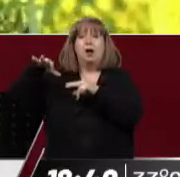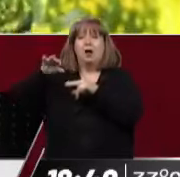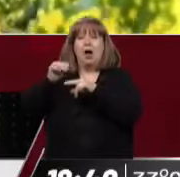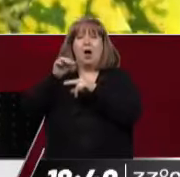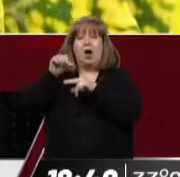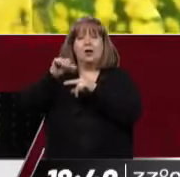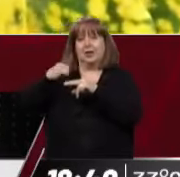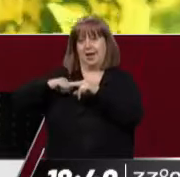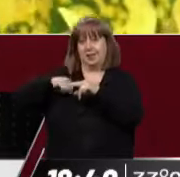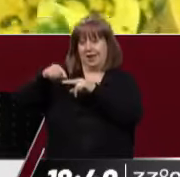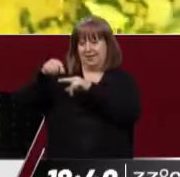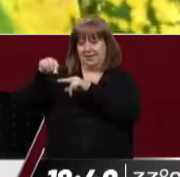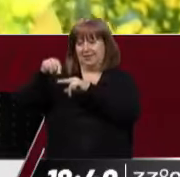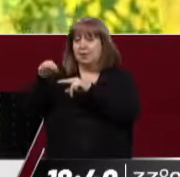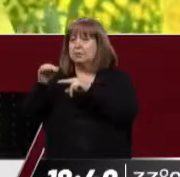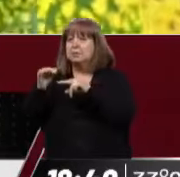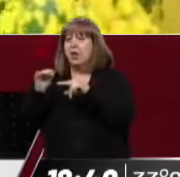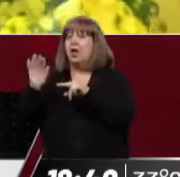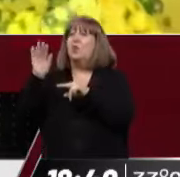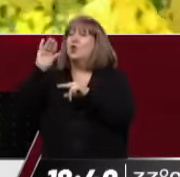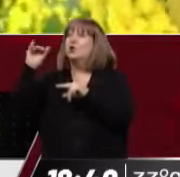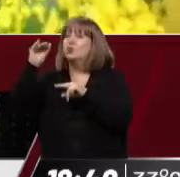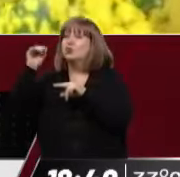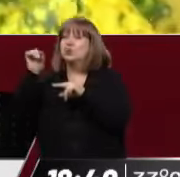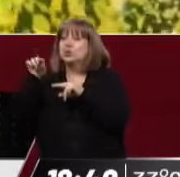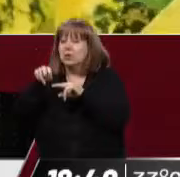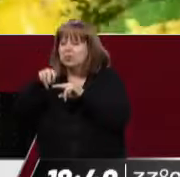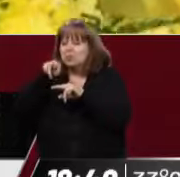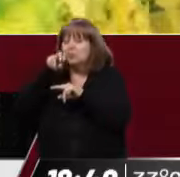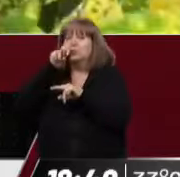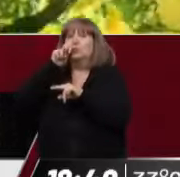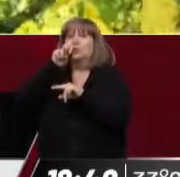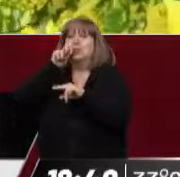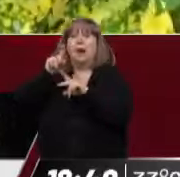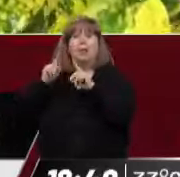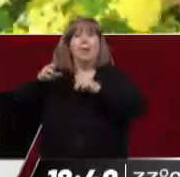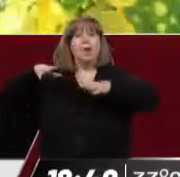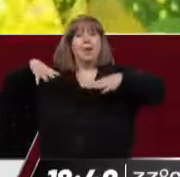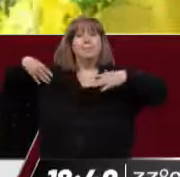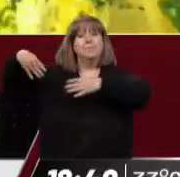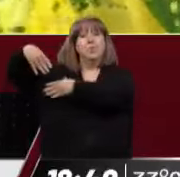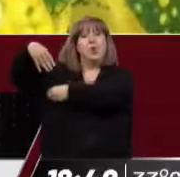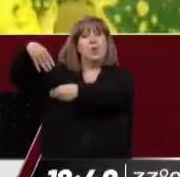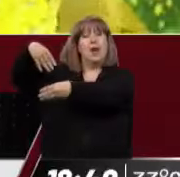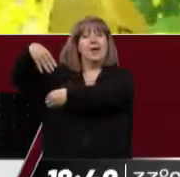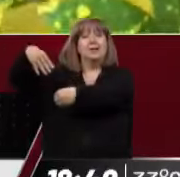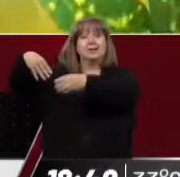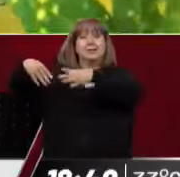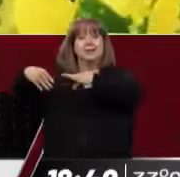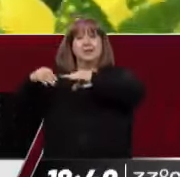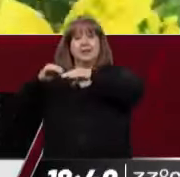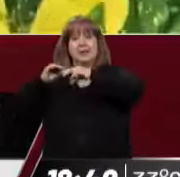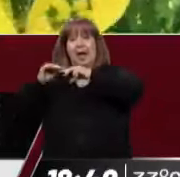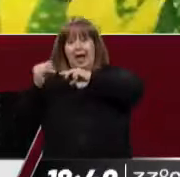fecal del animal y a veces también en las plumas que manejamos, que nos encontramos en la